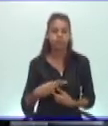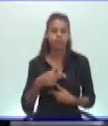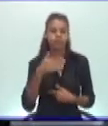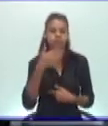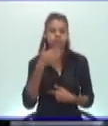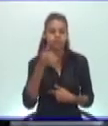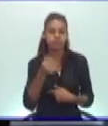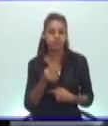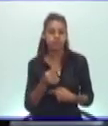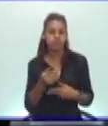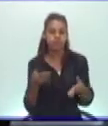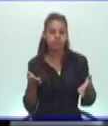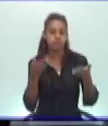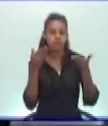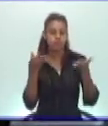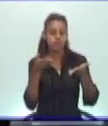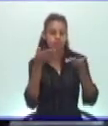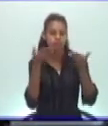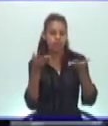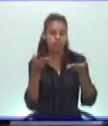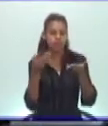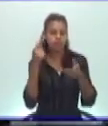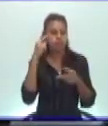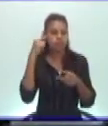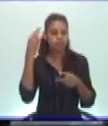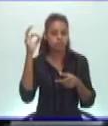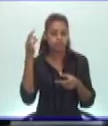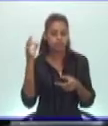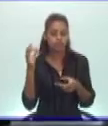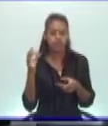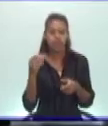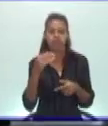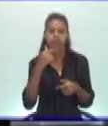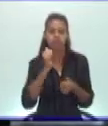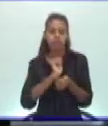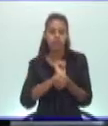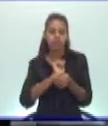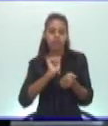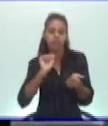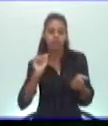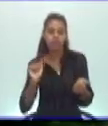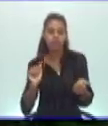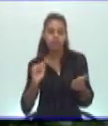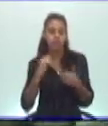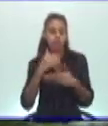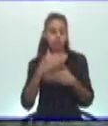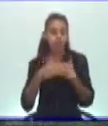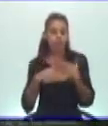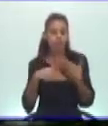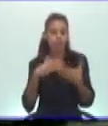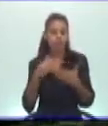atractivo, desarrollado y psicológicamente liberado de estas tragedias que son las drogas.